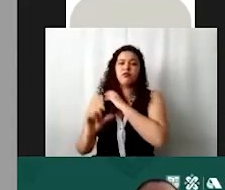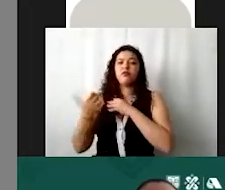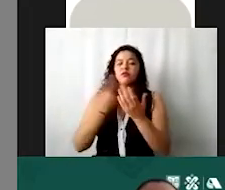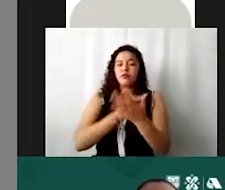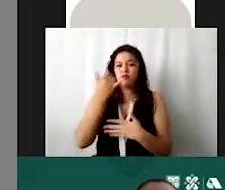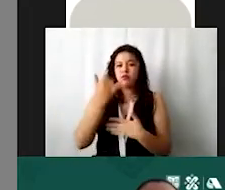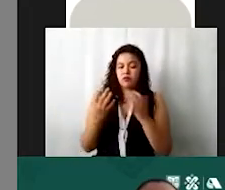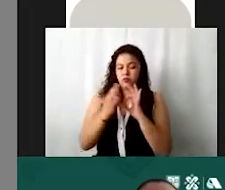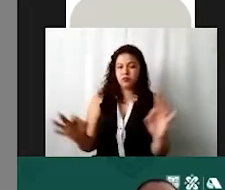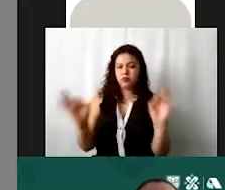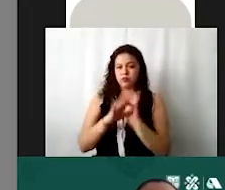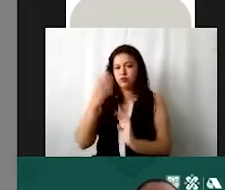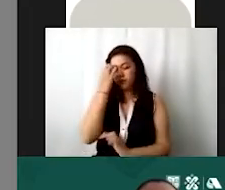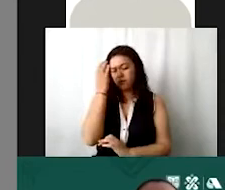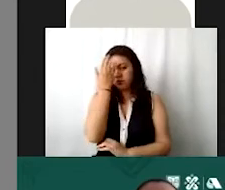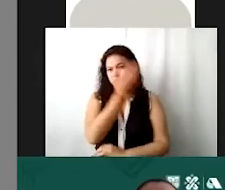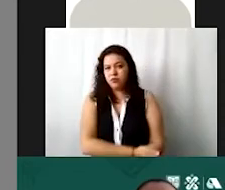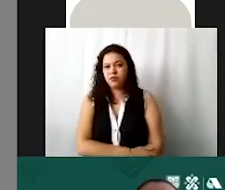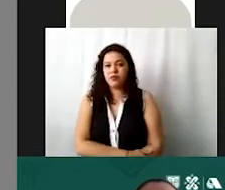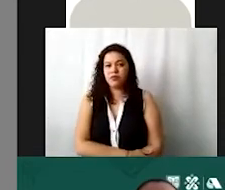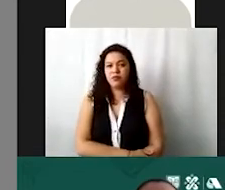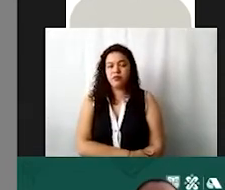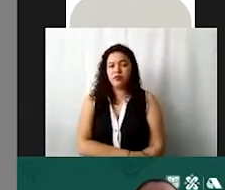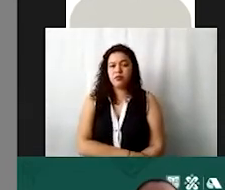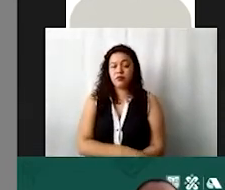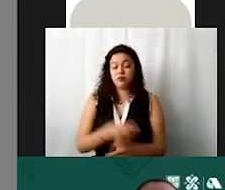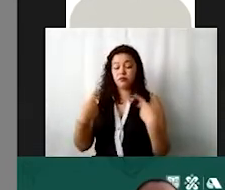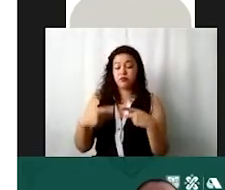es importante que consideren aquí en venta de activos